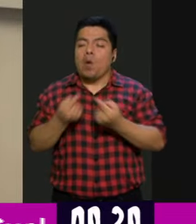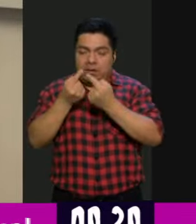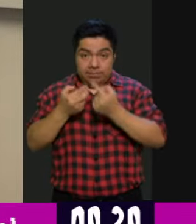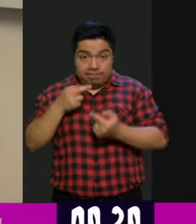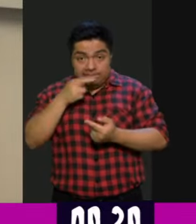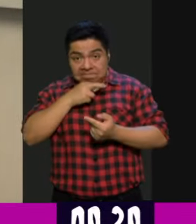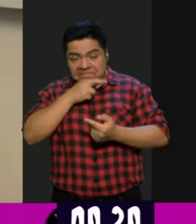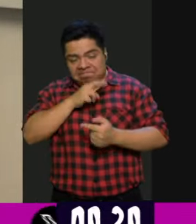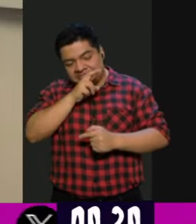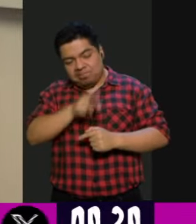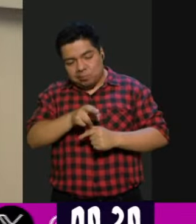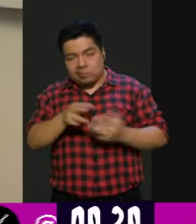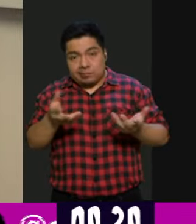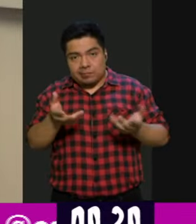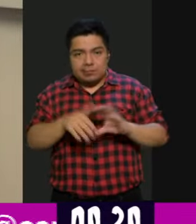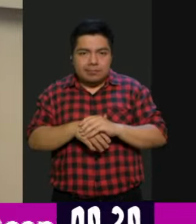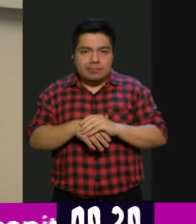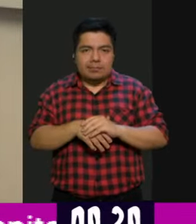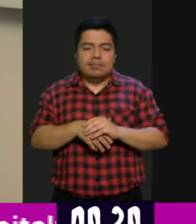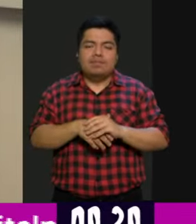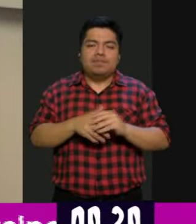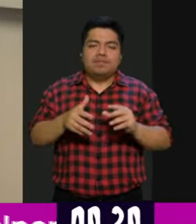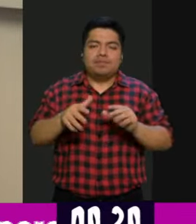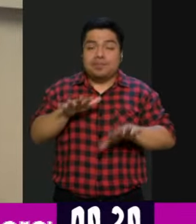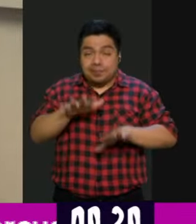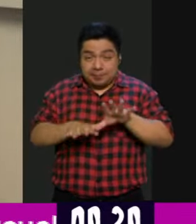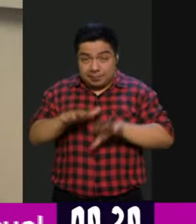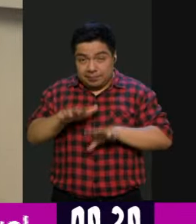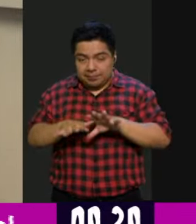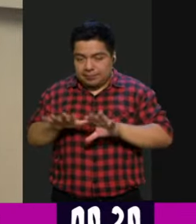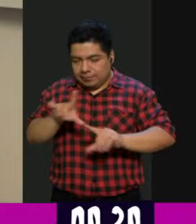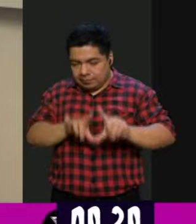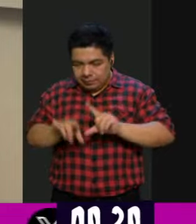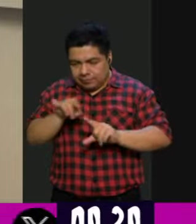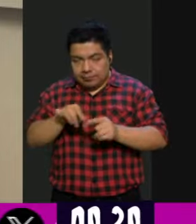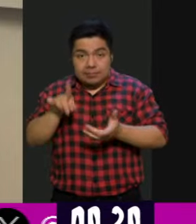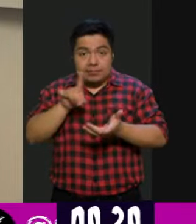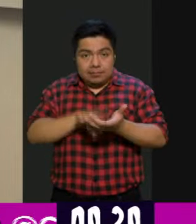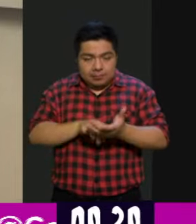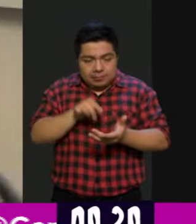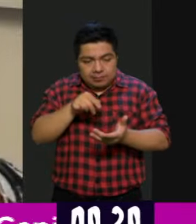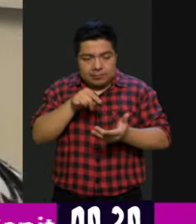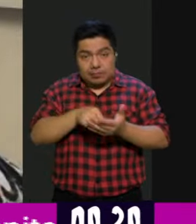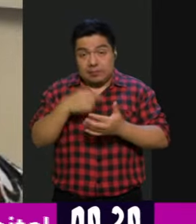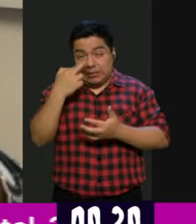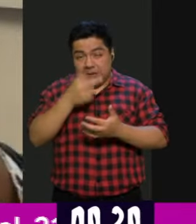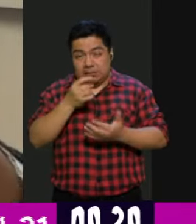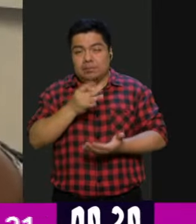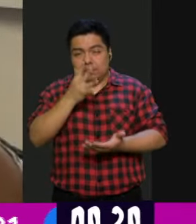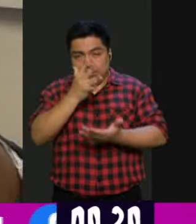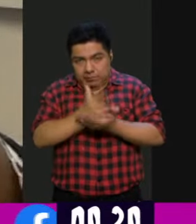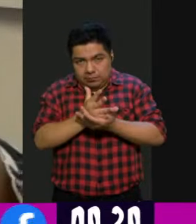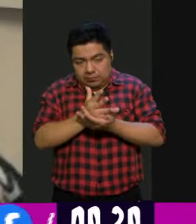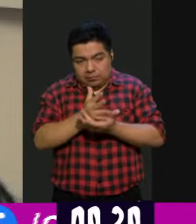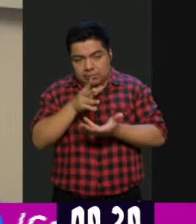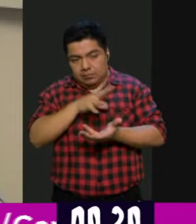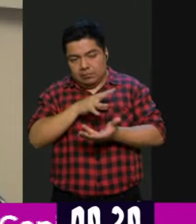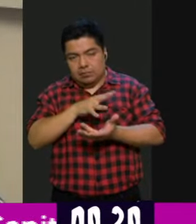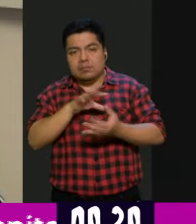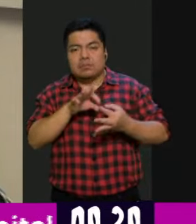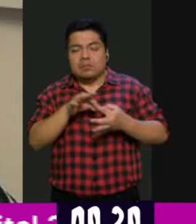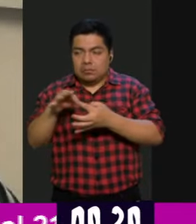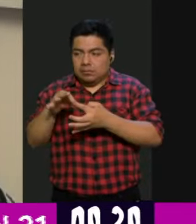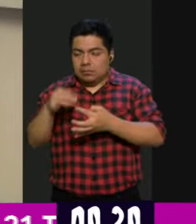costoso y se vuelve inviable. Entonces, este laboratorio busca que trabaje la academia a la par con la